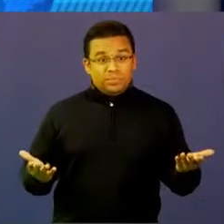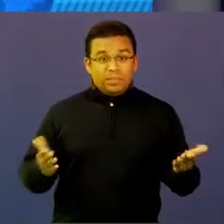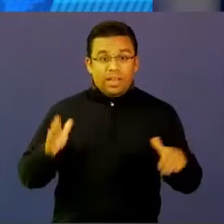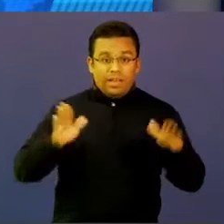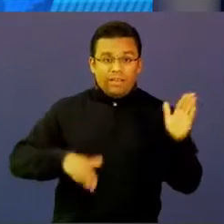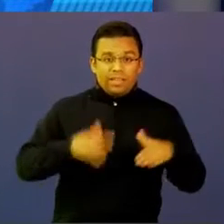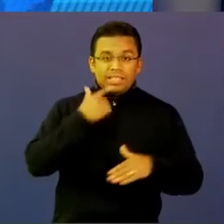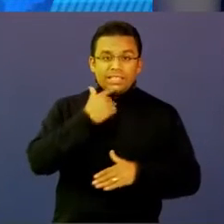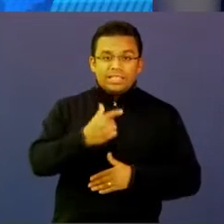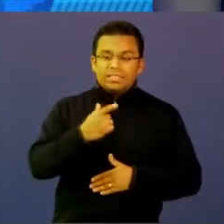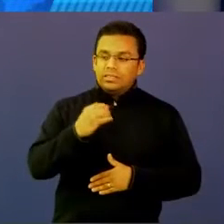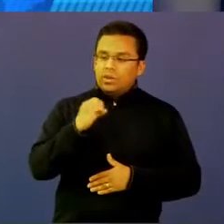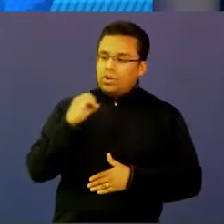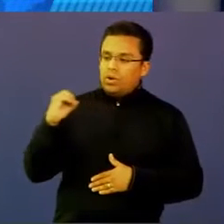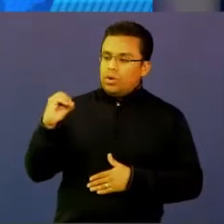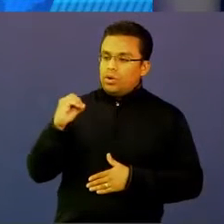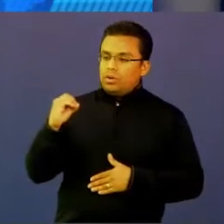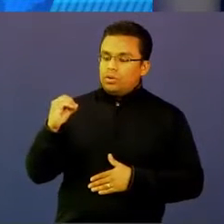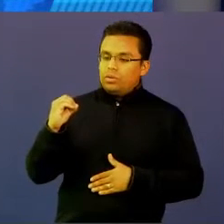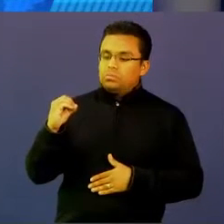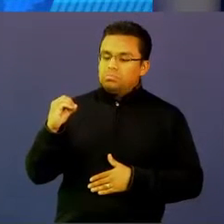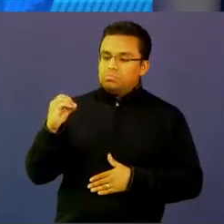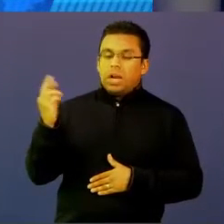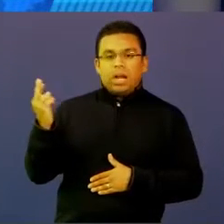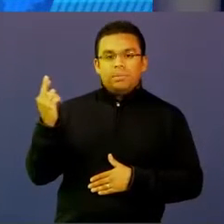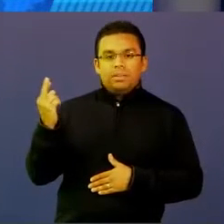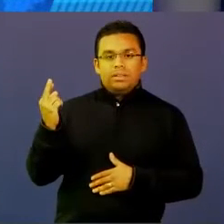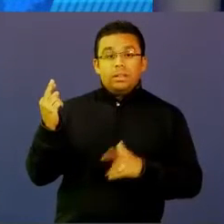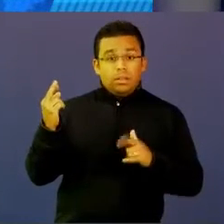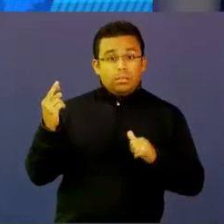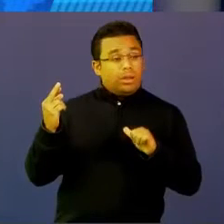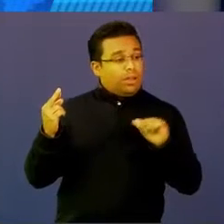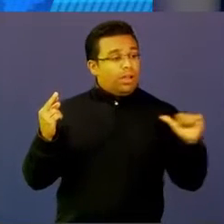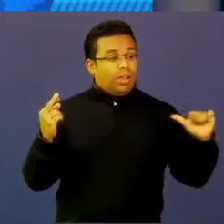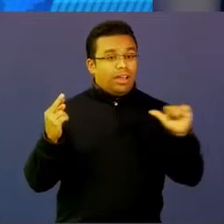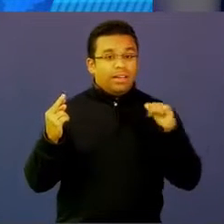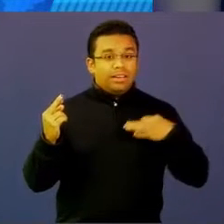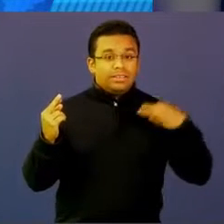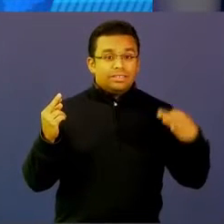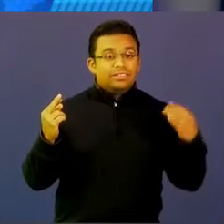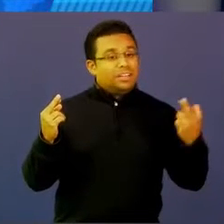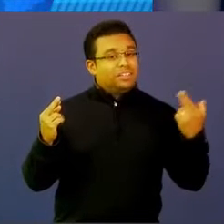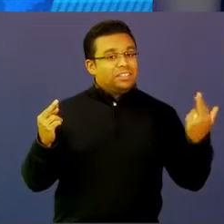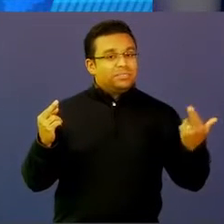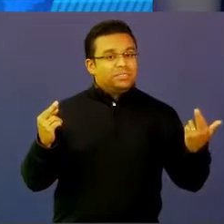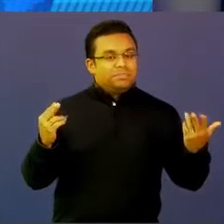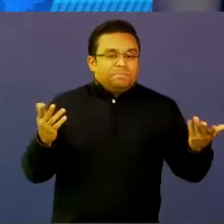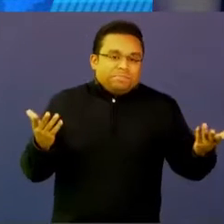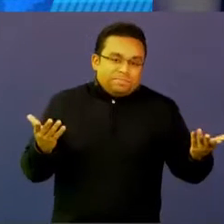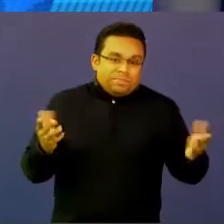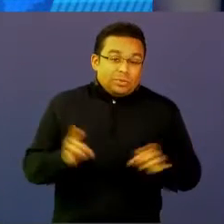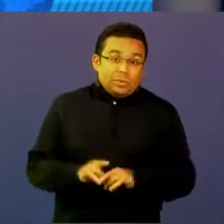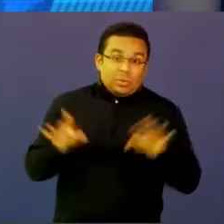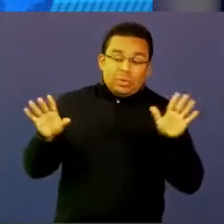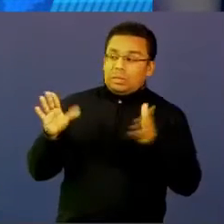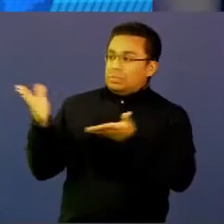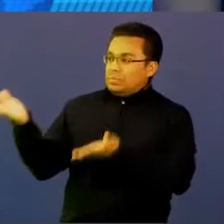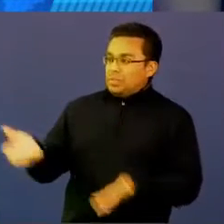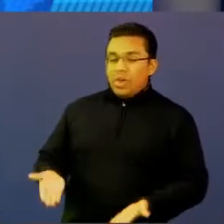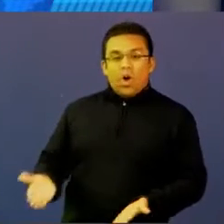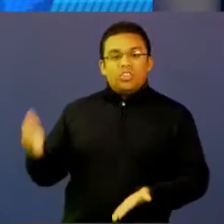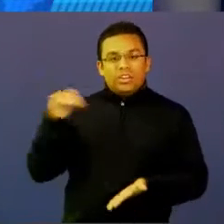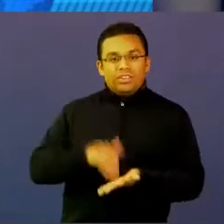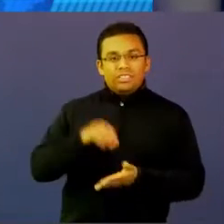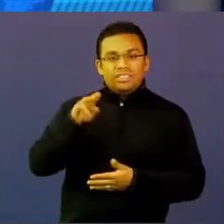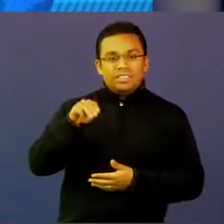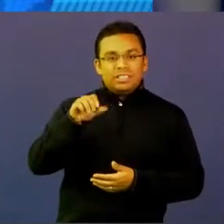yo puedo decir que las damas también repiten. Y afortunadamente, porque tenemos precisamente nuevamente en el set a María Fernanda